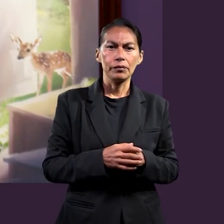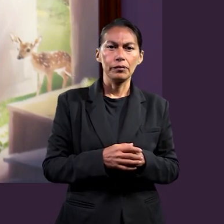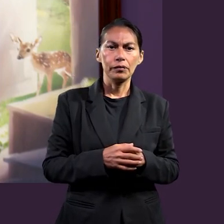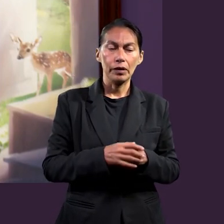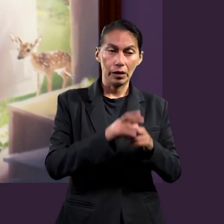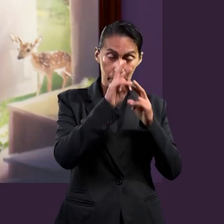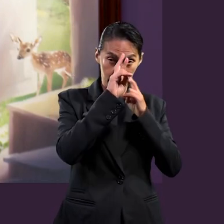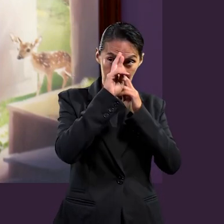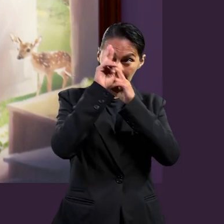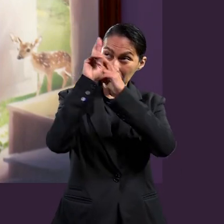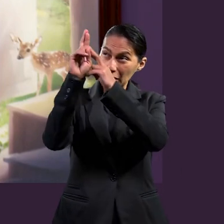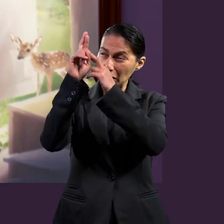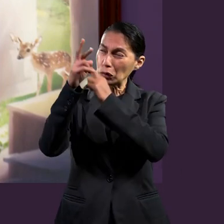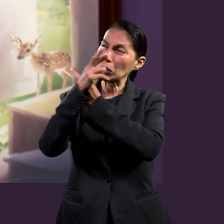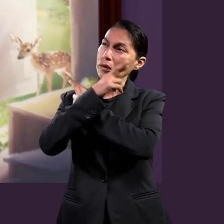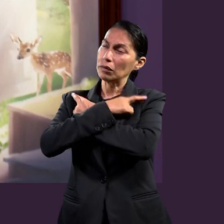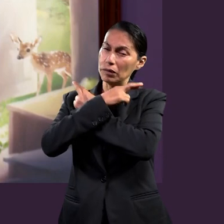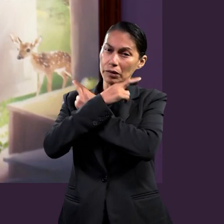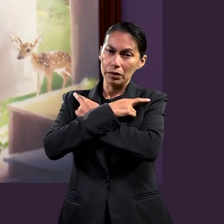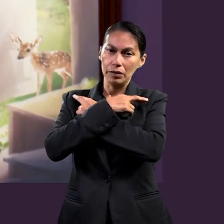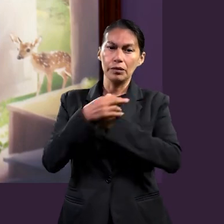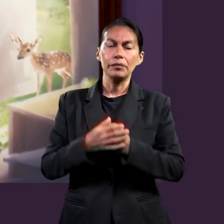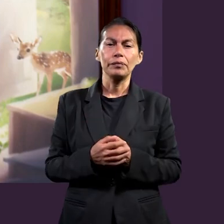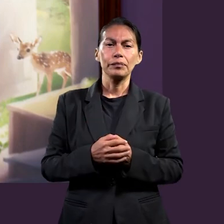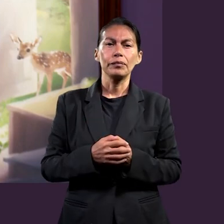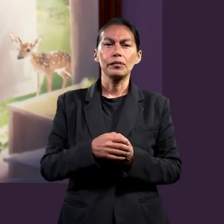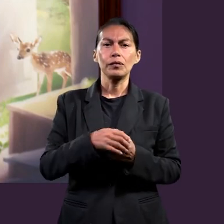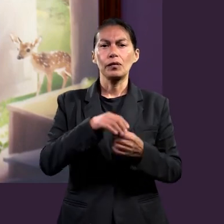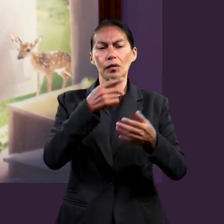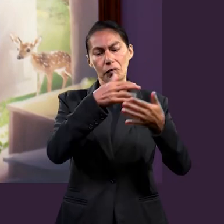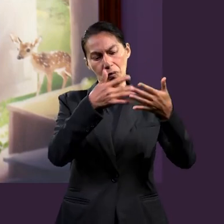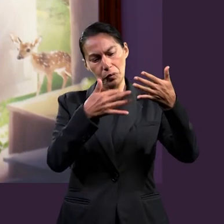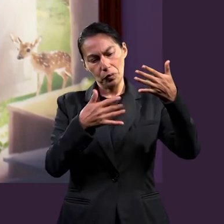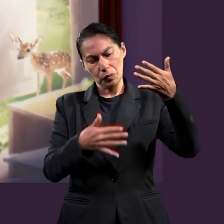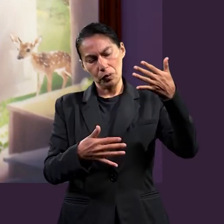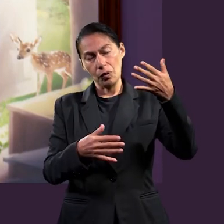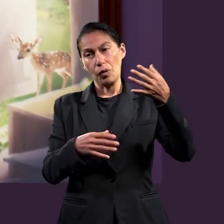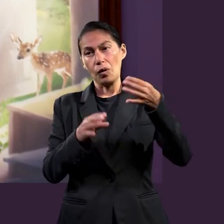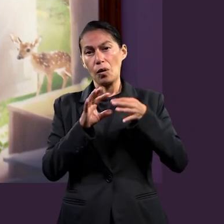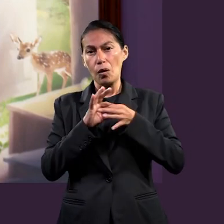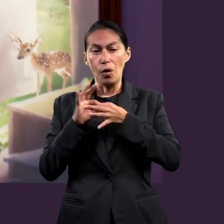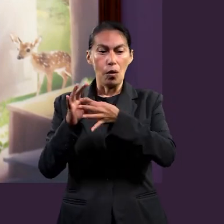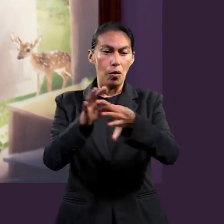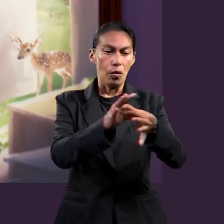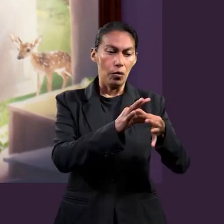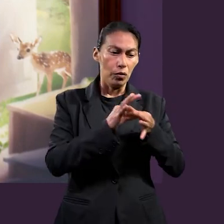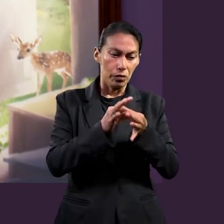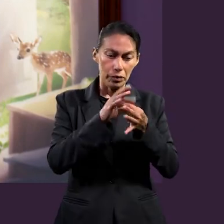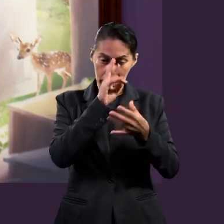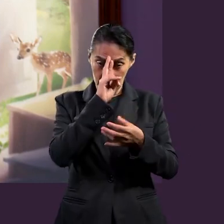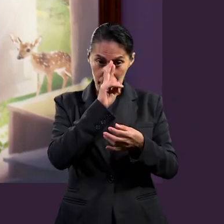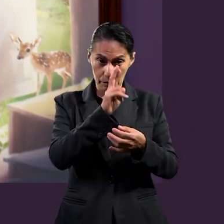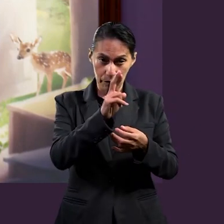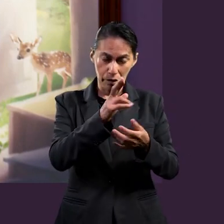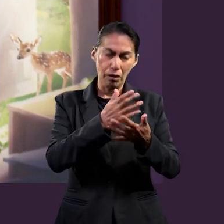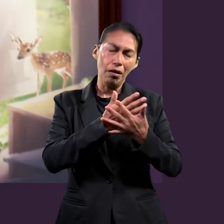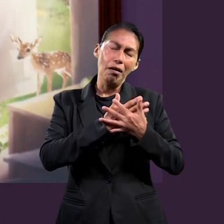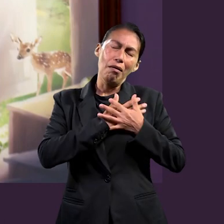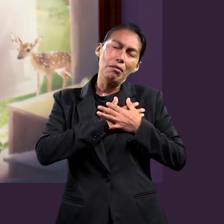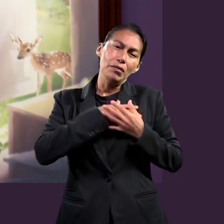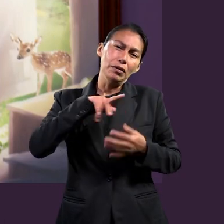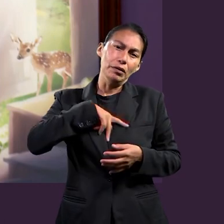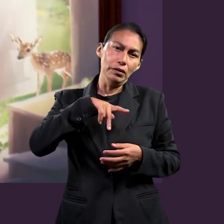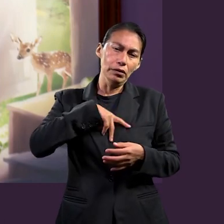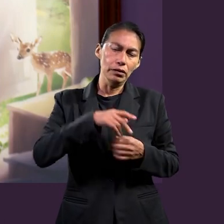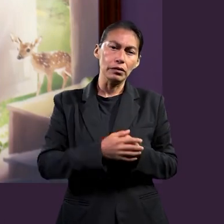a la reverencia y al respeto por Dios. Si nos vamos en versículos más adelante, habla de la unión, el respeto por la otra